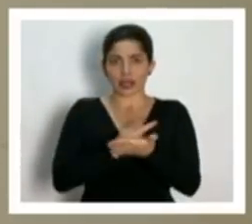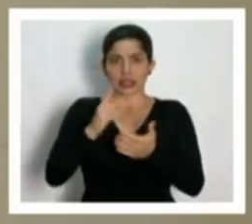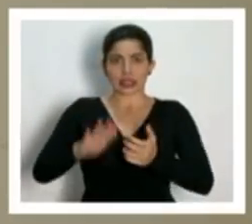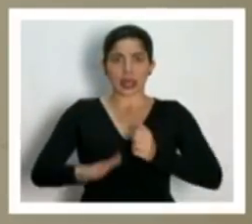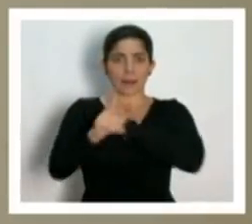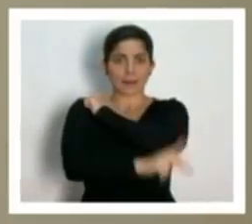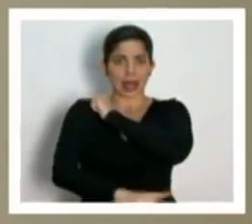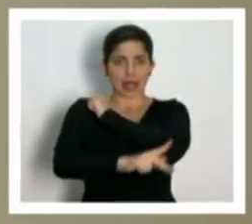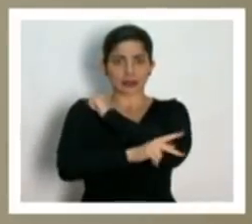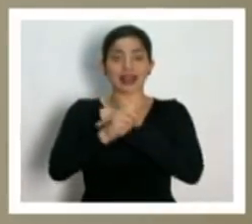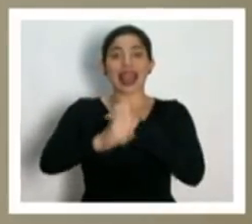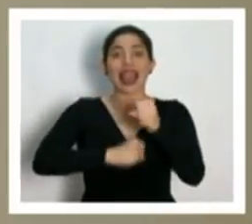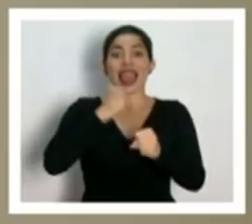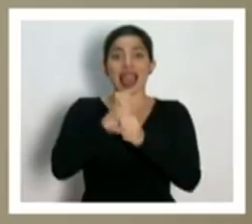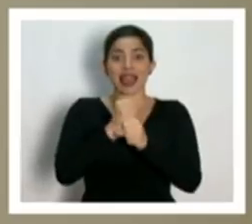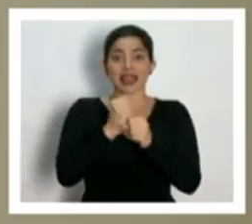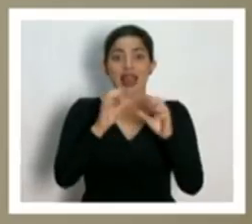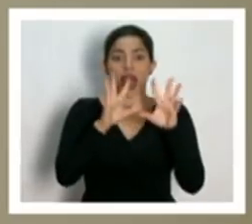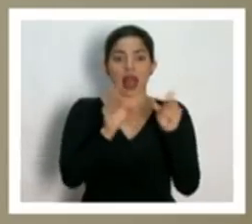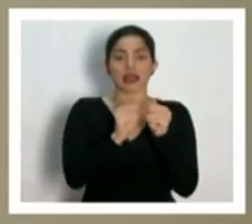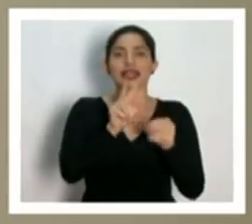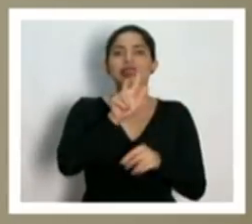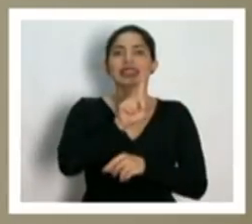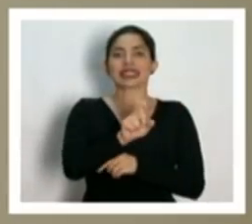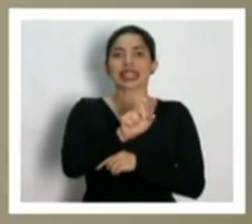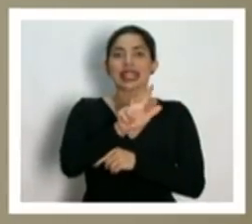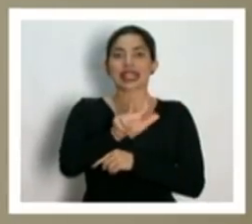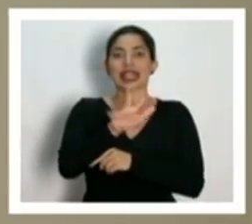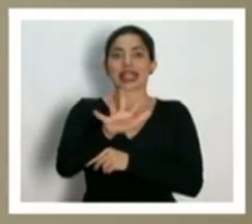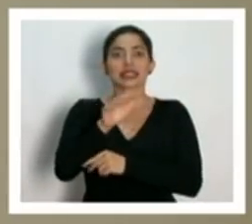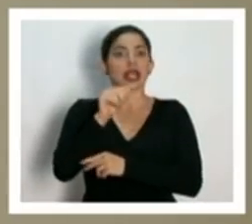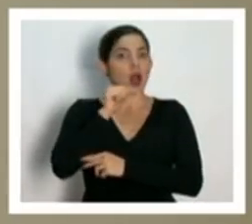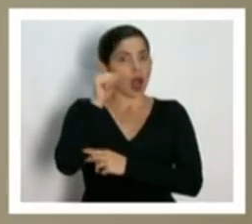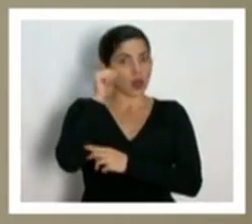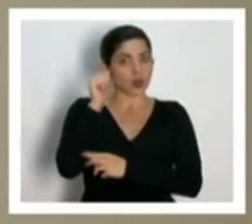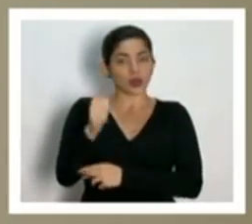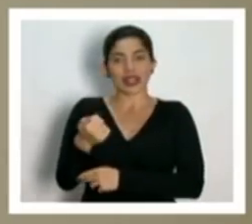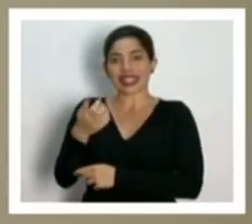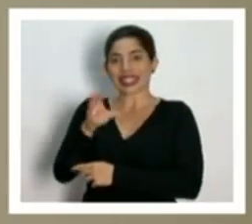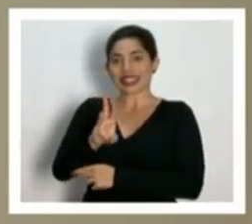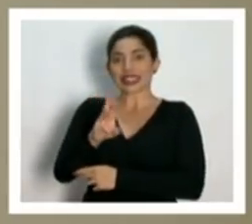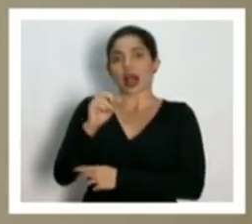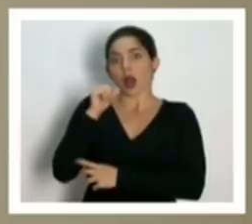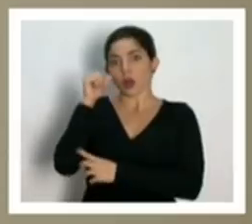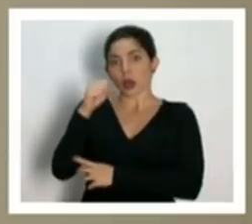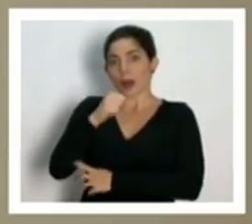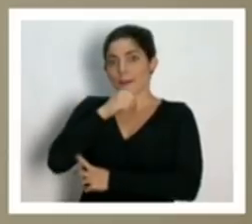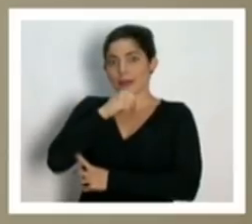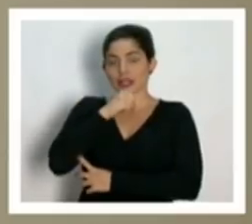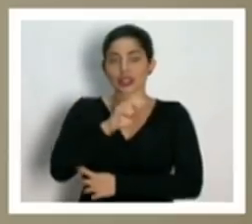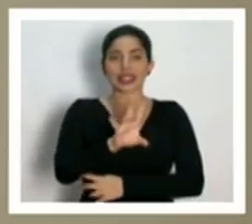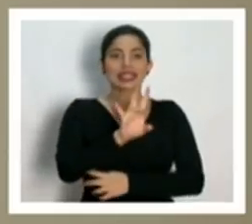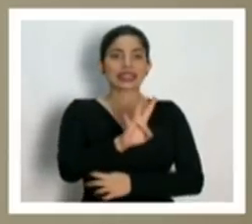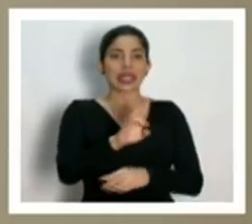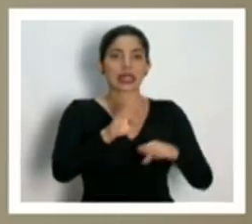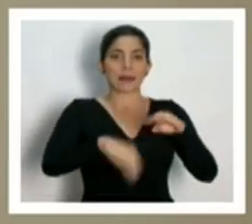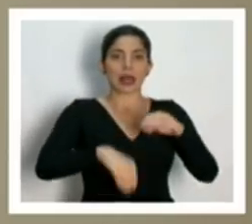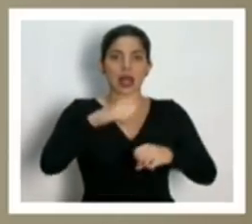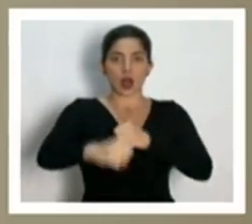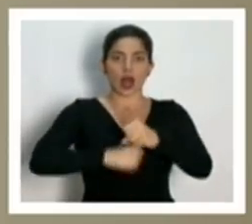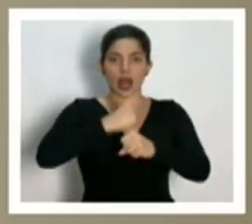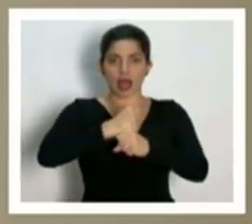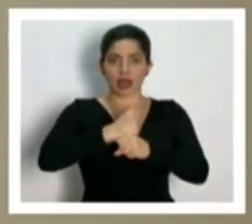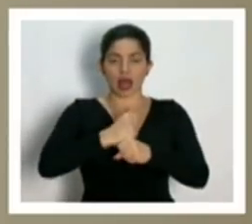por edad hay 135 adultos, 16 adultos mayores y 7 menores de